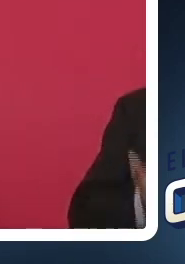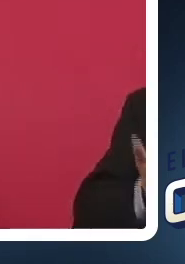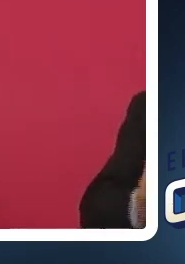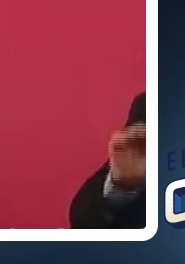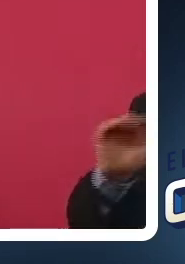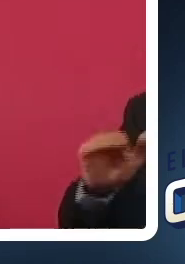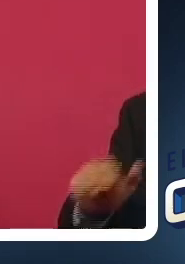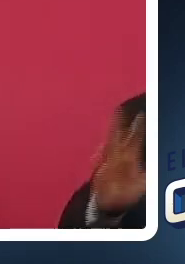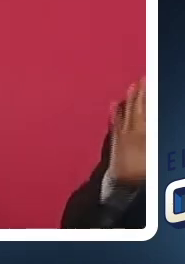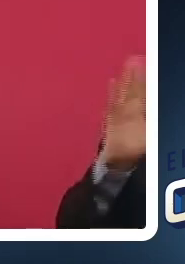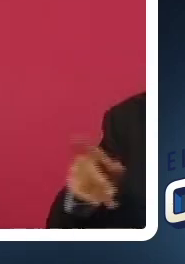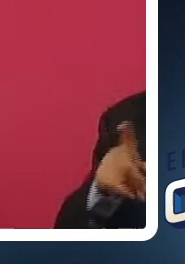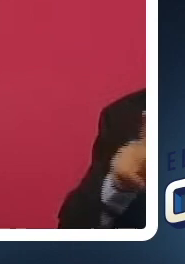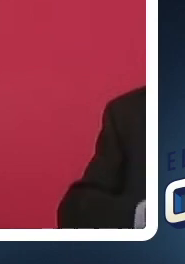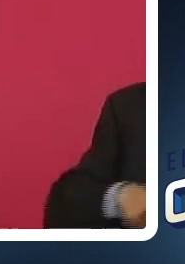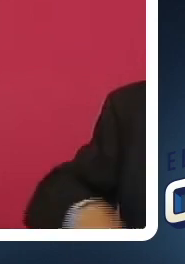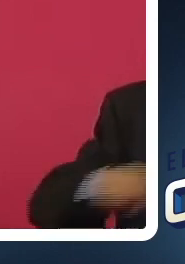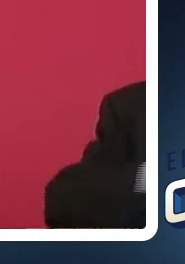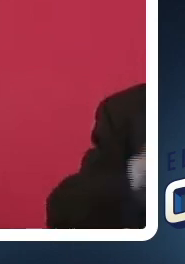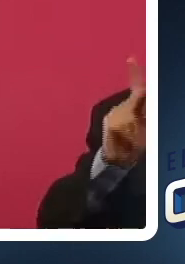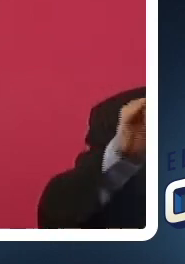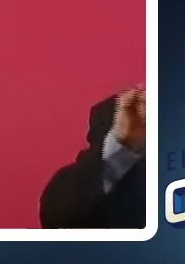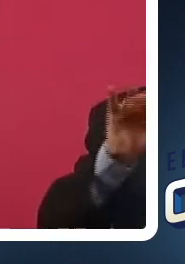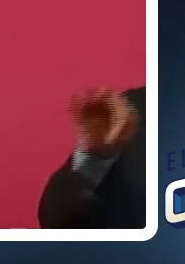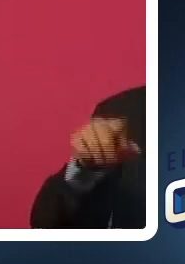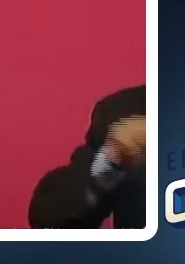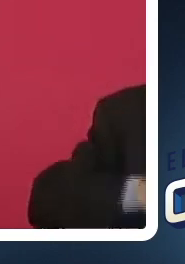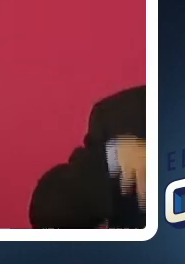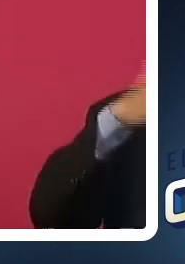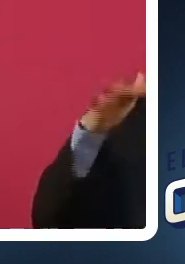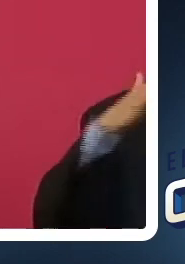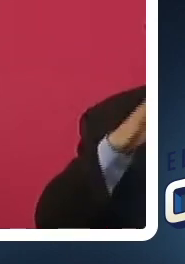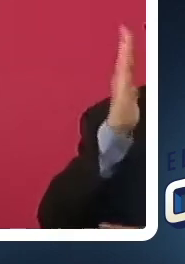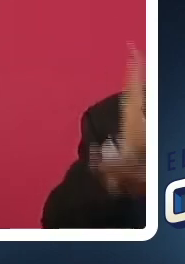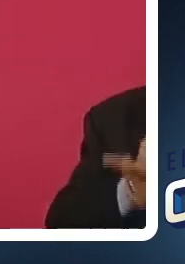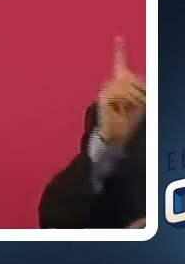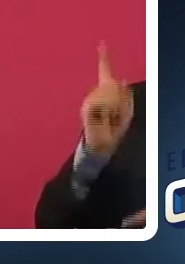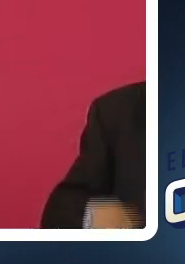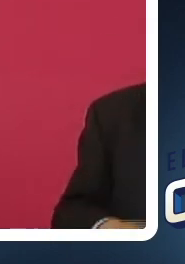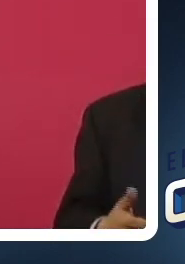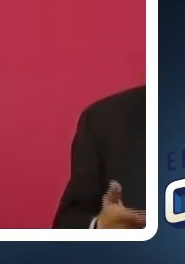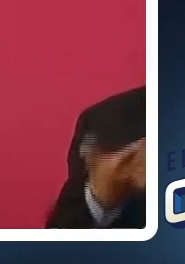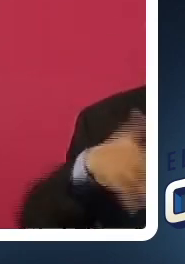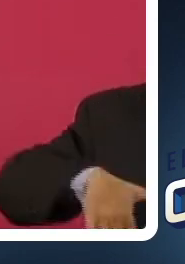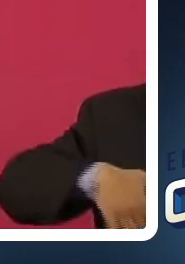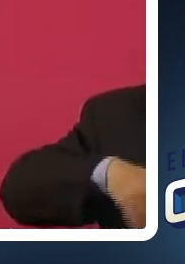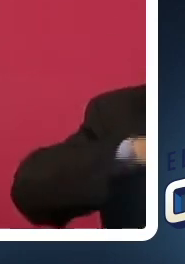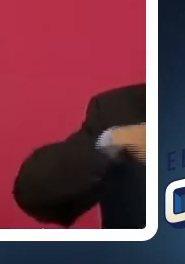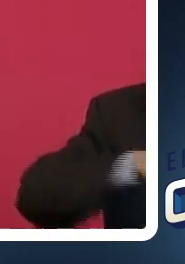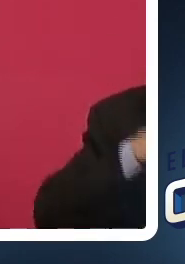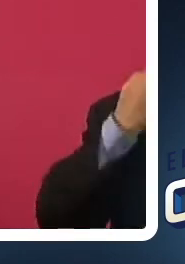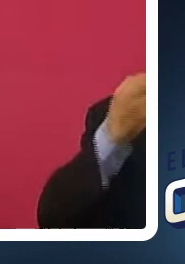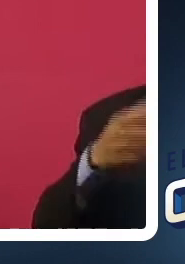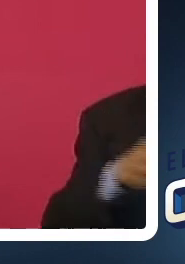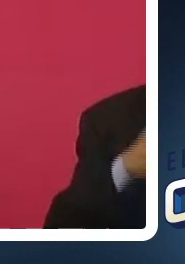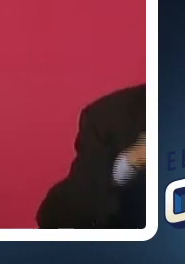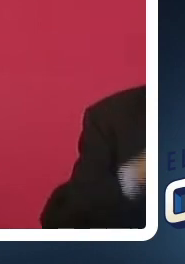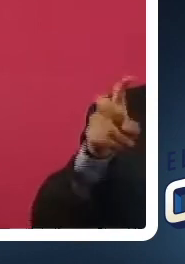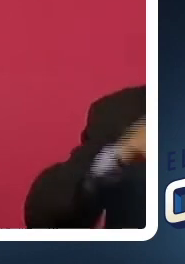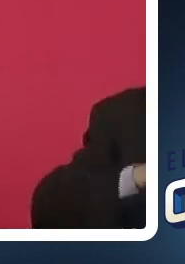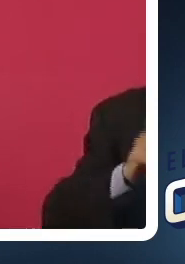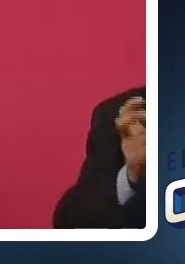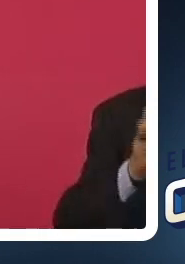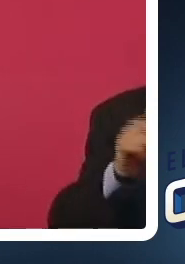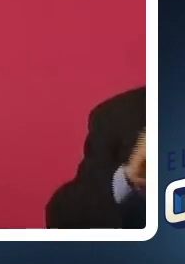con esta corrupción en el Poder Judicial o casos como el que estamos viviendo allá en Tamaulipas con